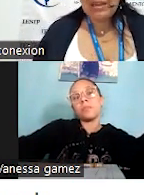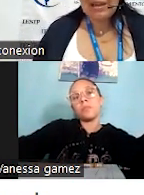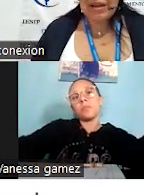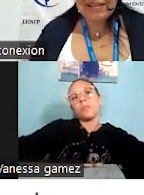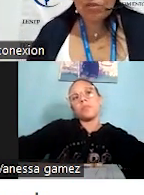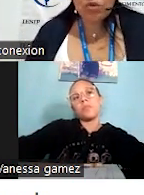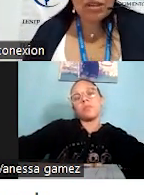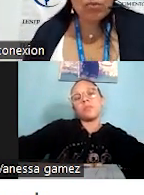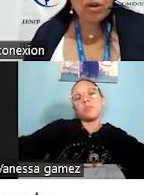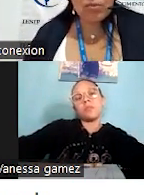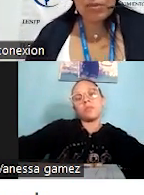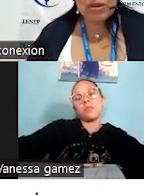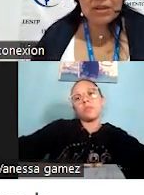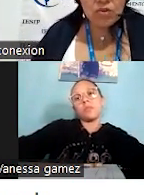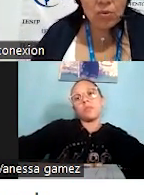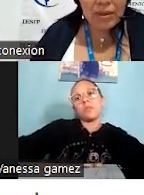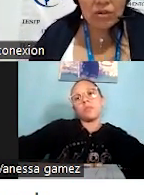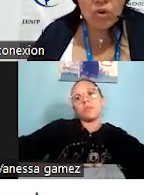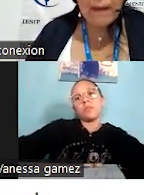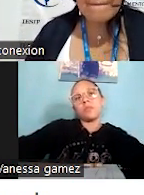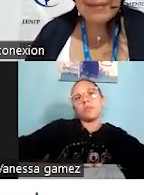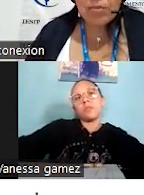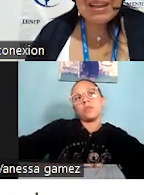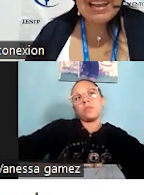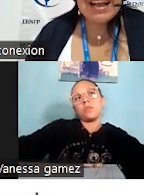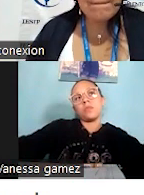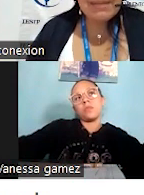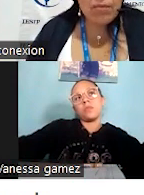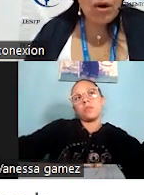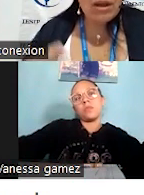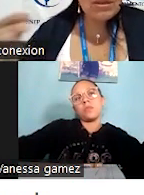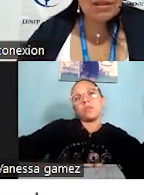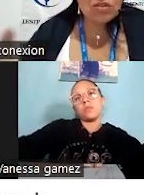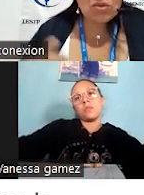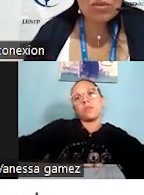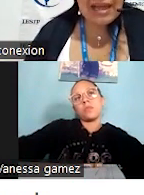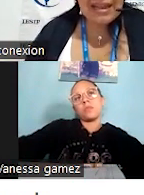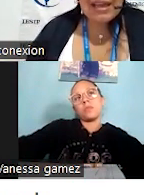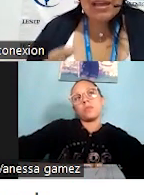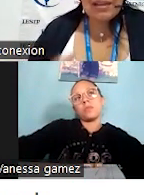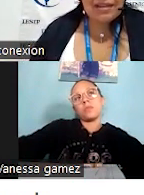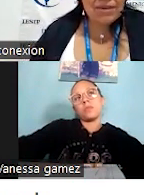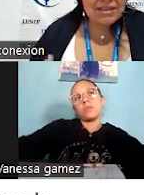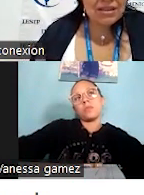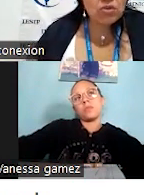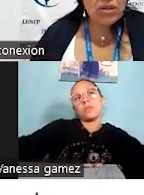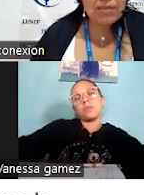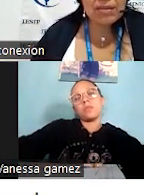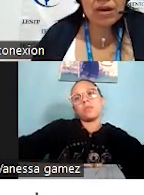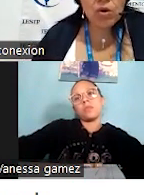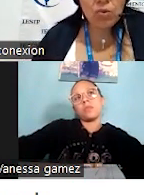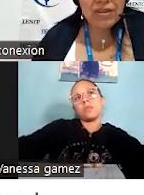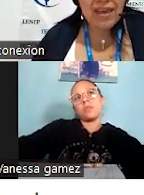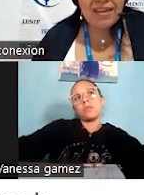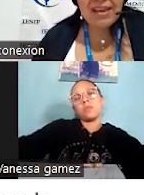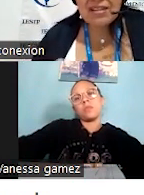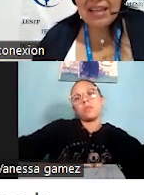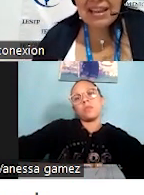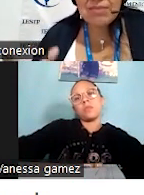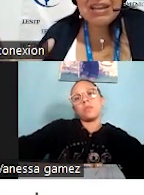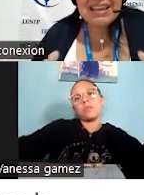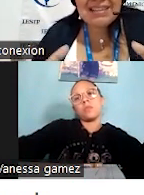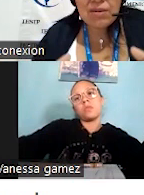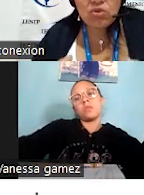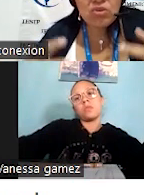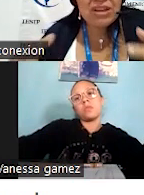situación. No, mire, este, no tenemos el plomero en este momento, pero, mire, la cambiamos a la habitación tal, este, va a tener todas las mismas comodidades